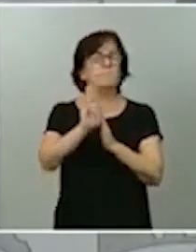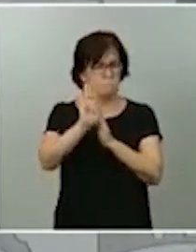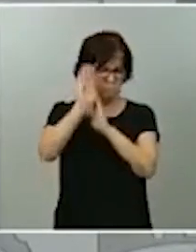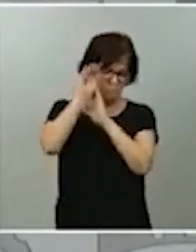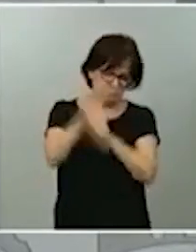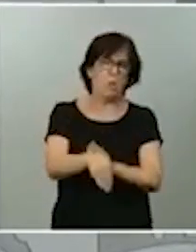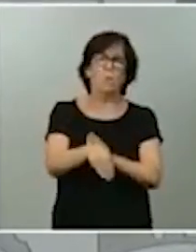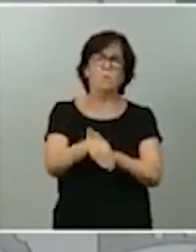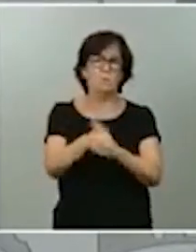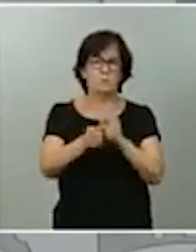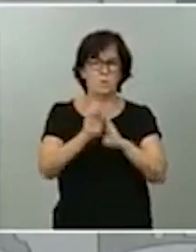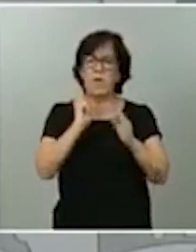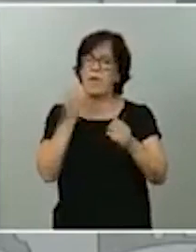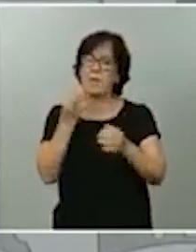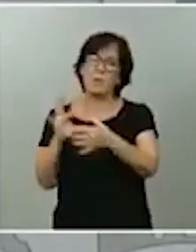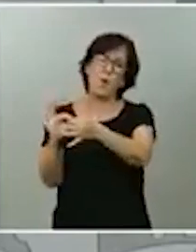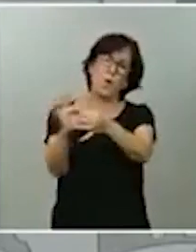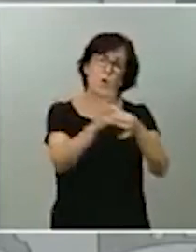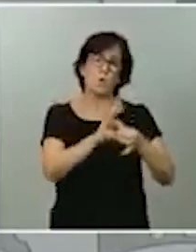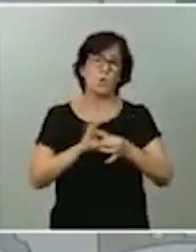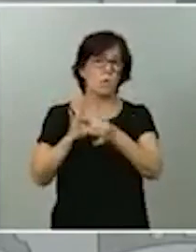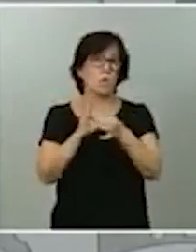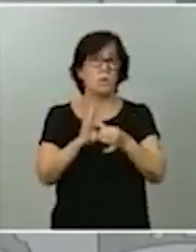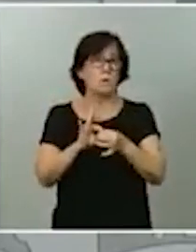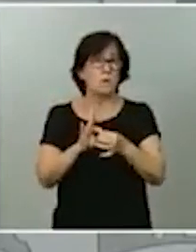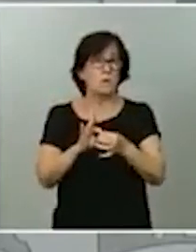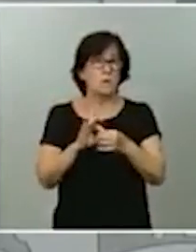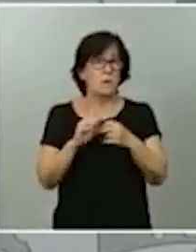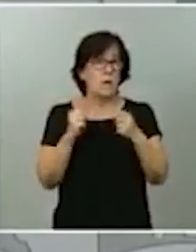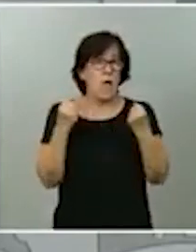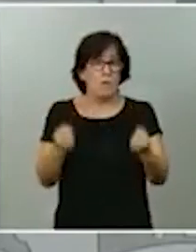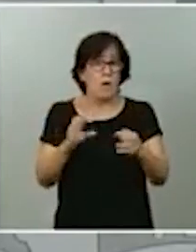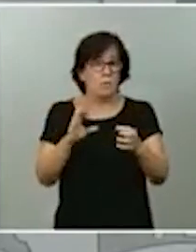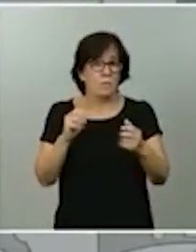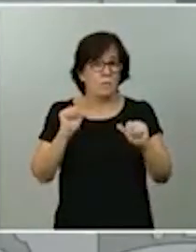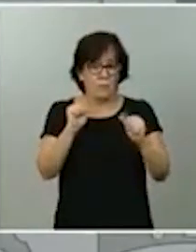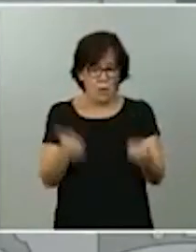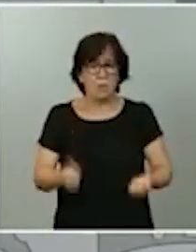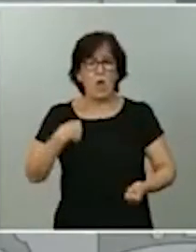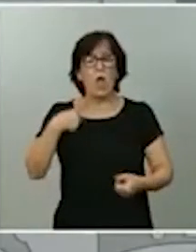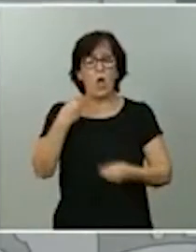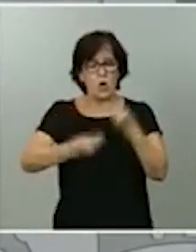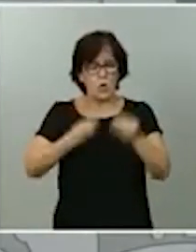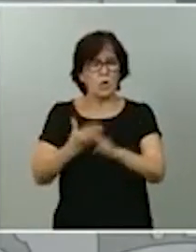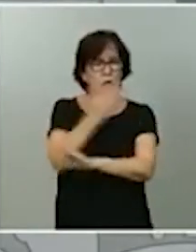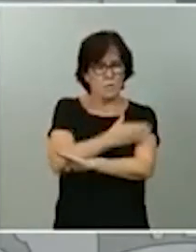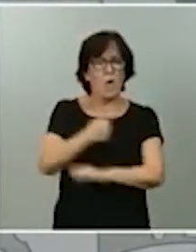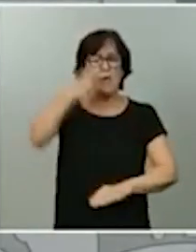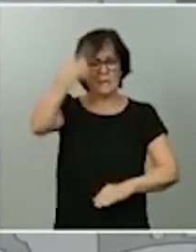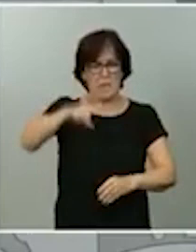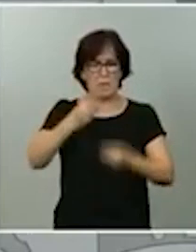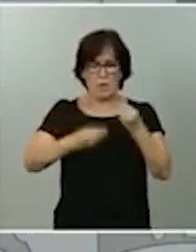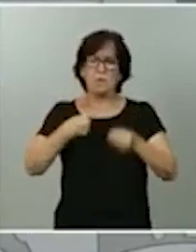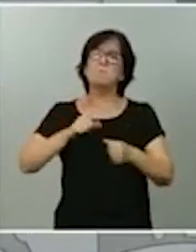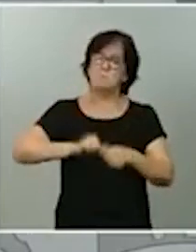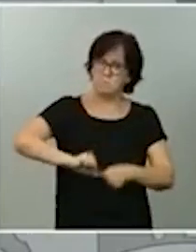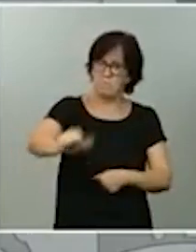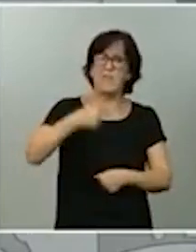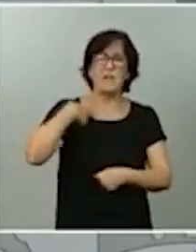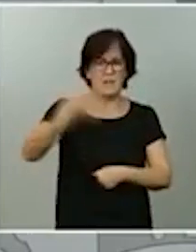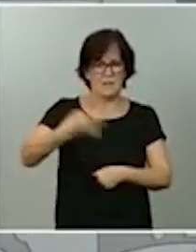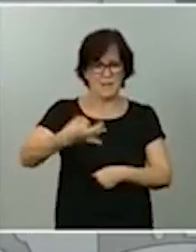hacerlo unidos, porque no hay otra manera. Ya lo hicimos, sabemos hacerlo y estoy convencido de que lo vamos a volver a hacer.